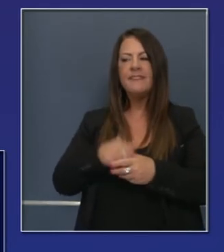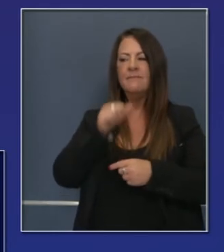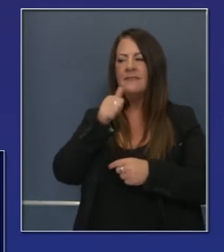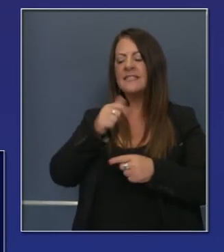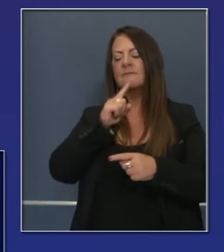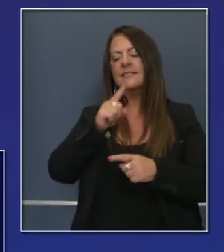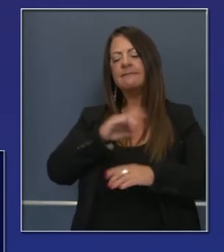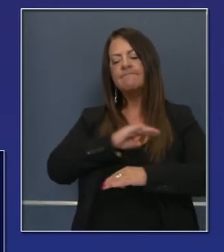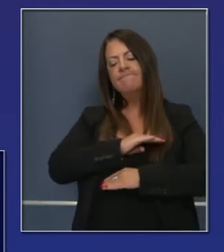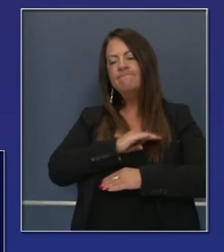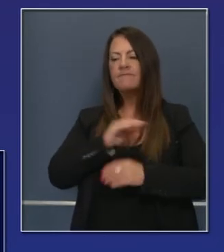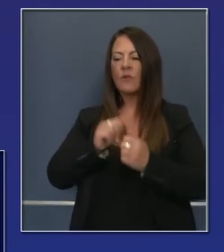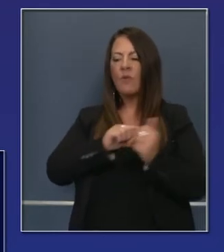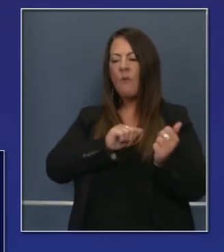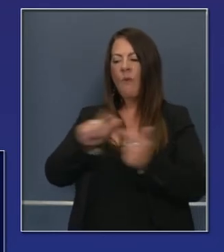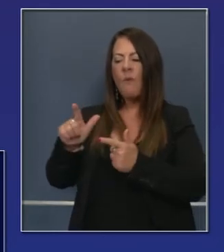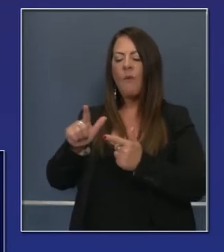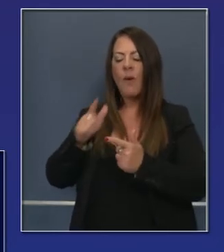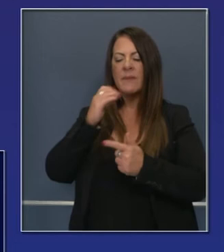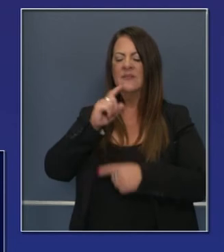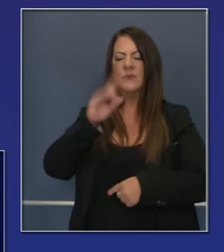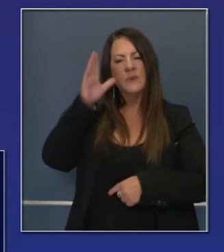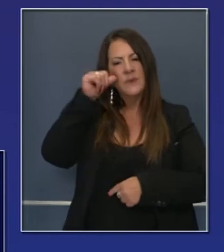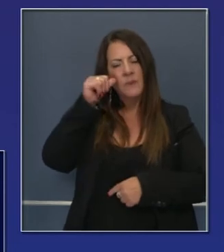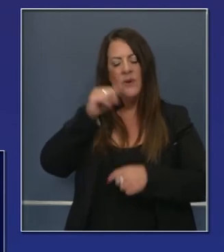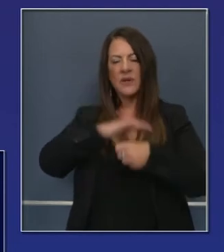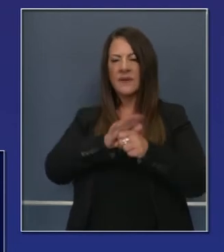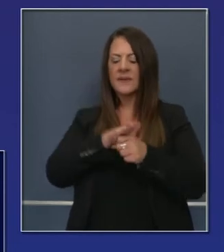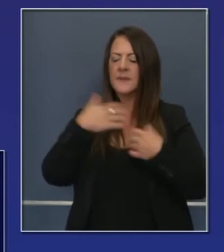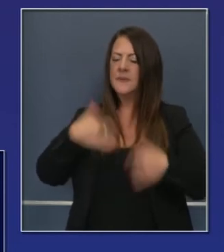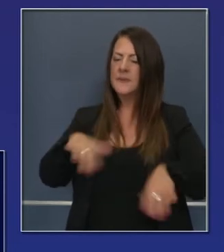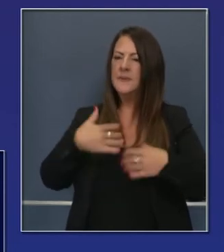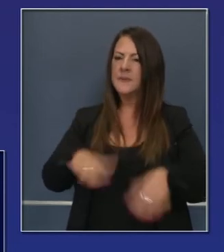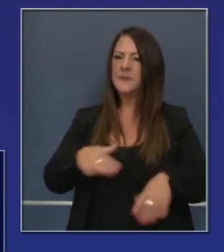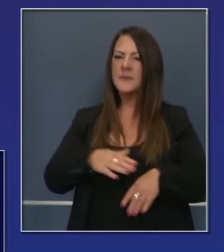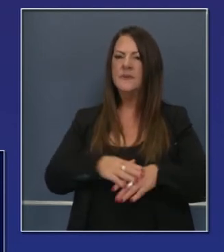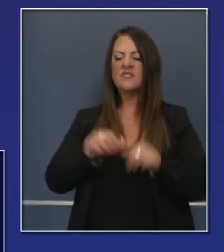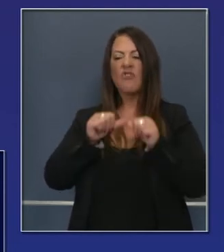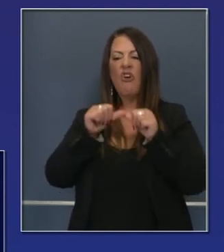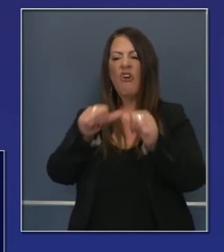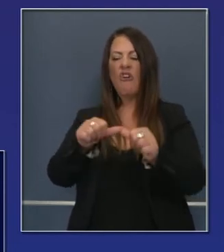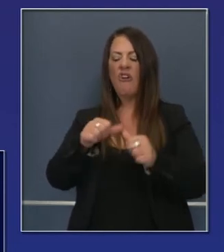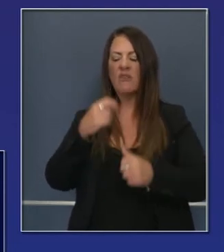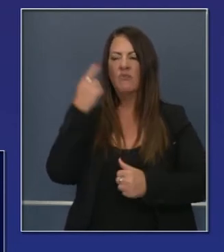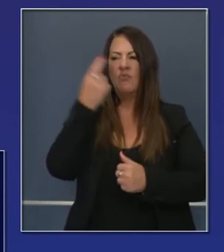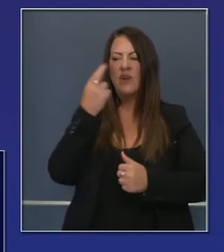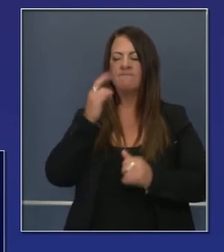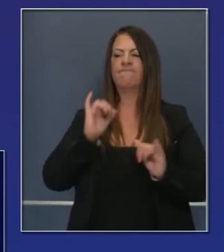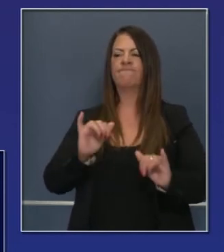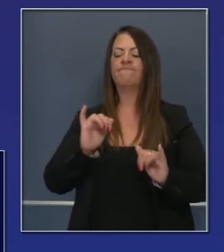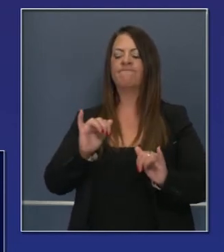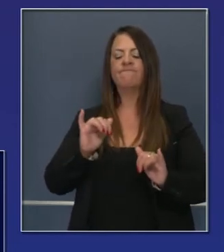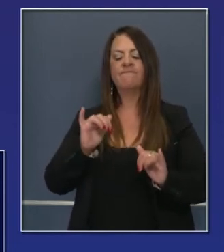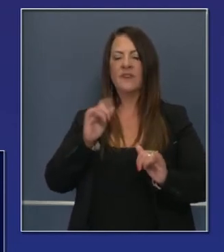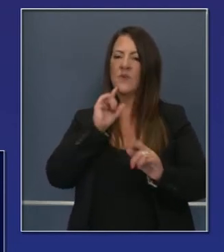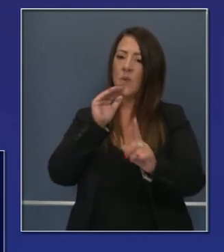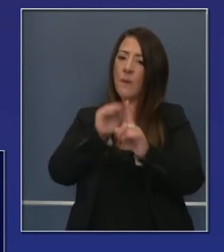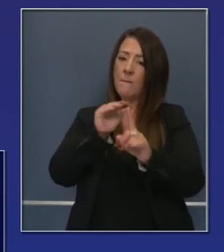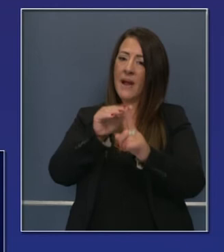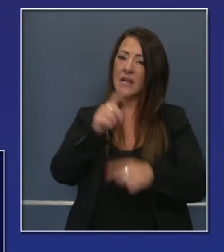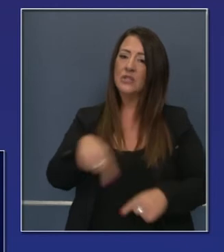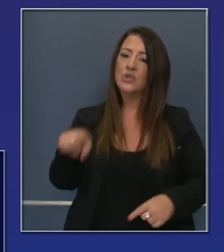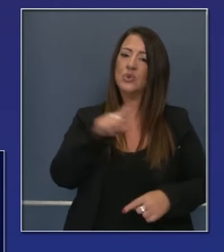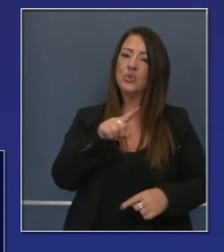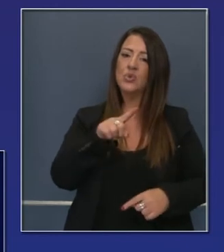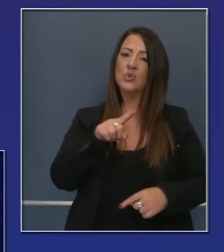esta es una pandemia muy recalcitrante. Y es una realidad con la que tenemos que lidiar.